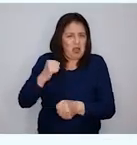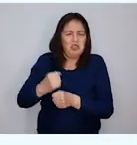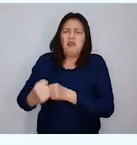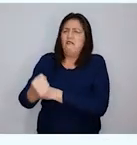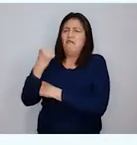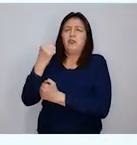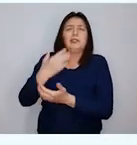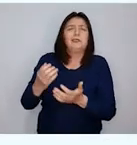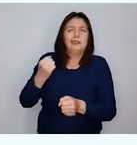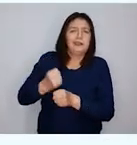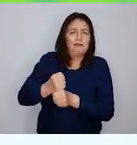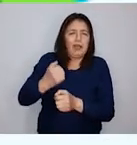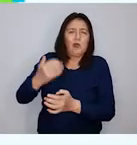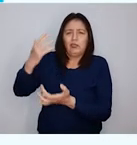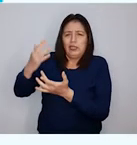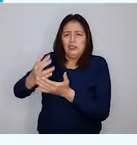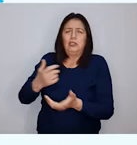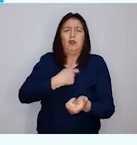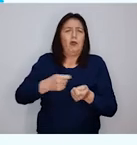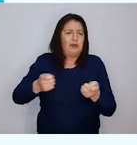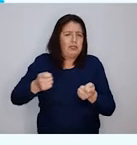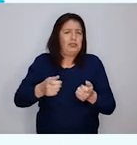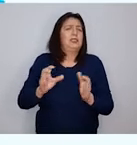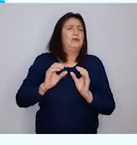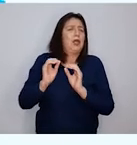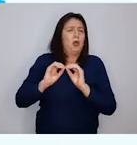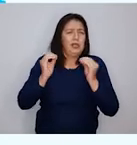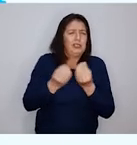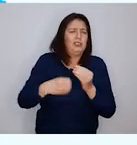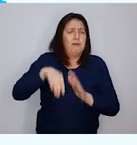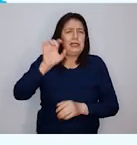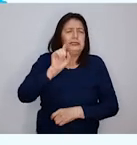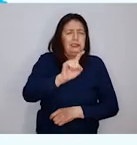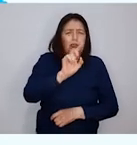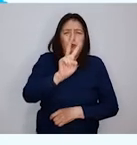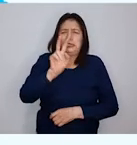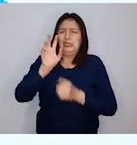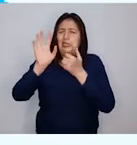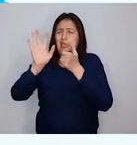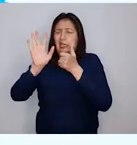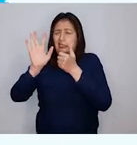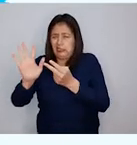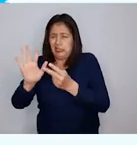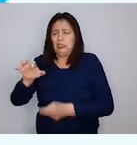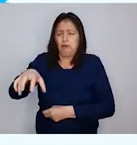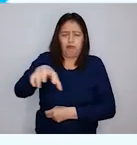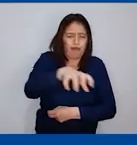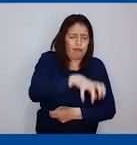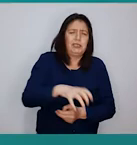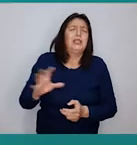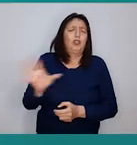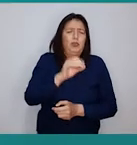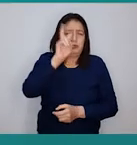fortalecerá la gestión técnica, administrativa y organizacional de las más de 127 juntas de usuarios a nivel nacional.